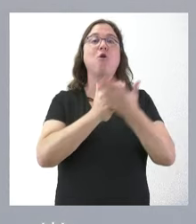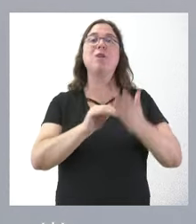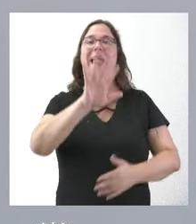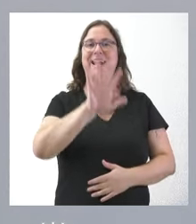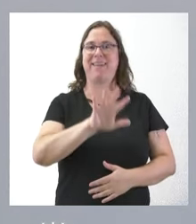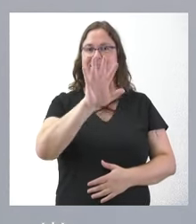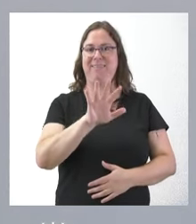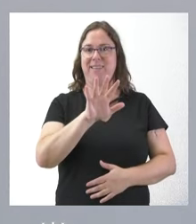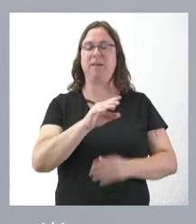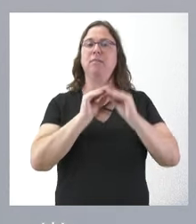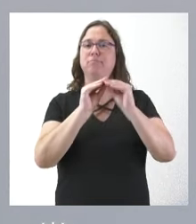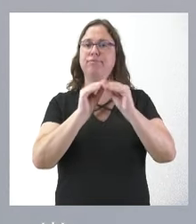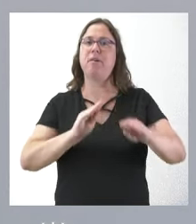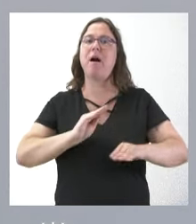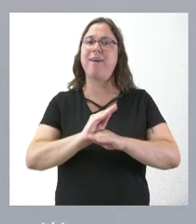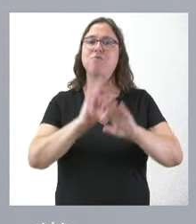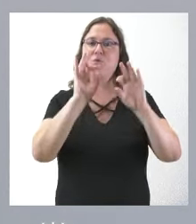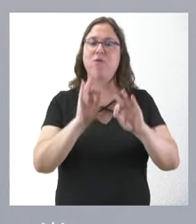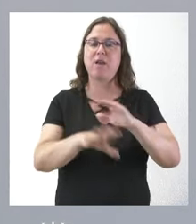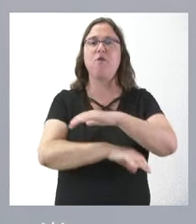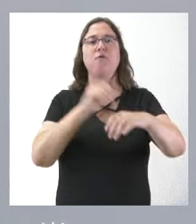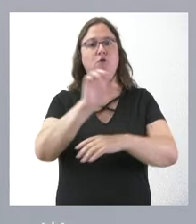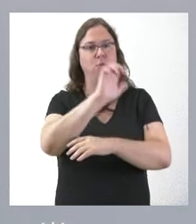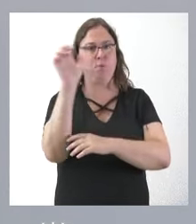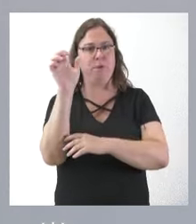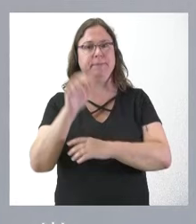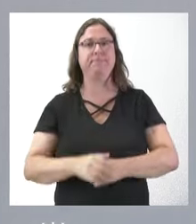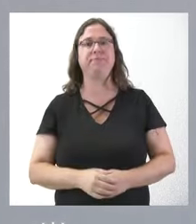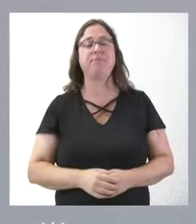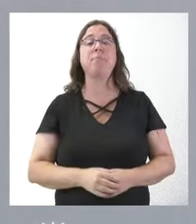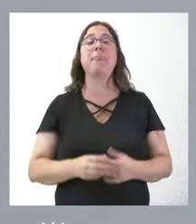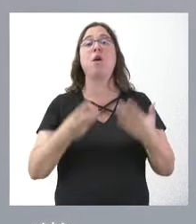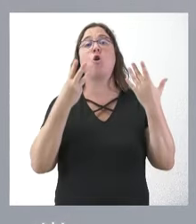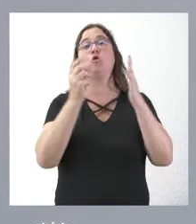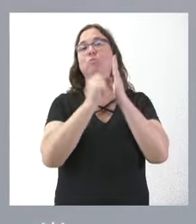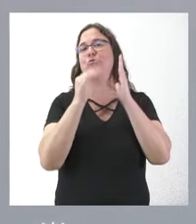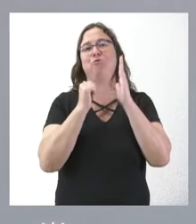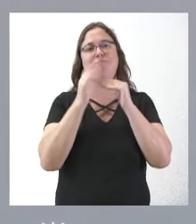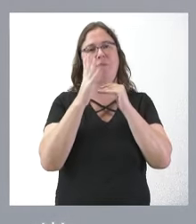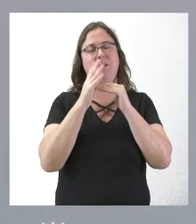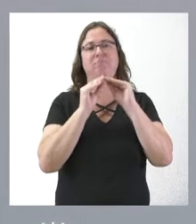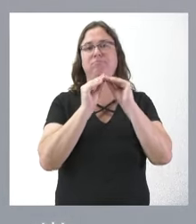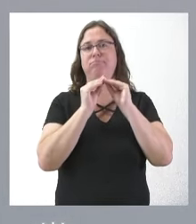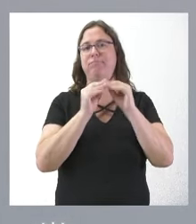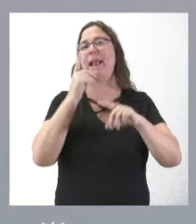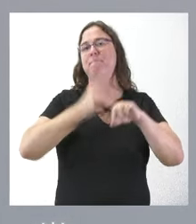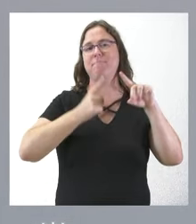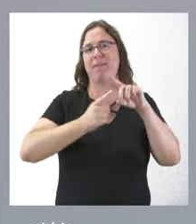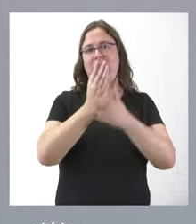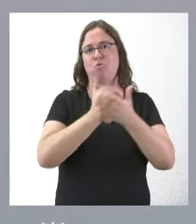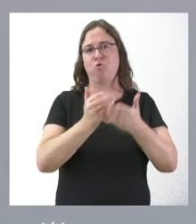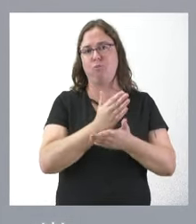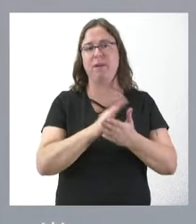porcentaje de ejecución de estas ayudas de fondos europeos, ocho puntos por encima de la ejecución media autonómica